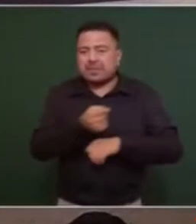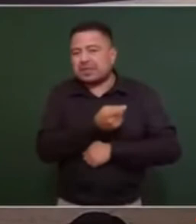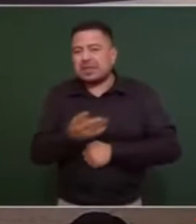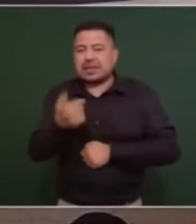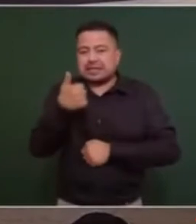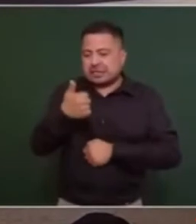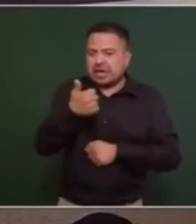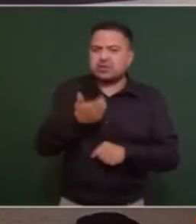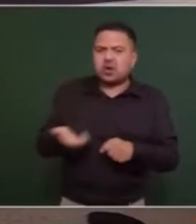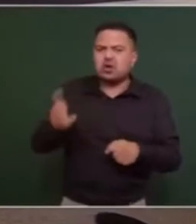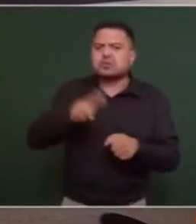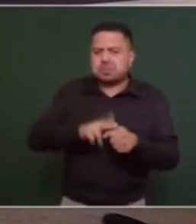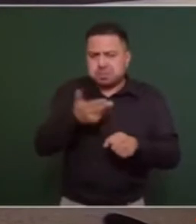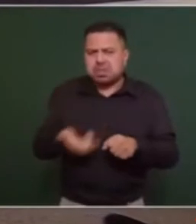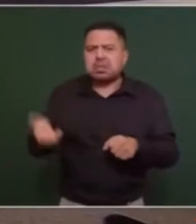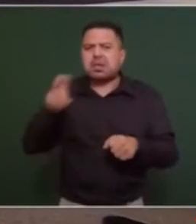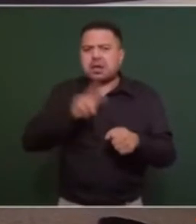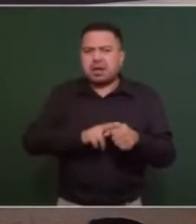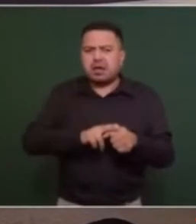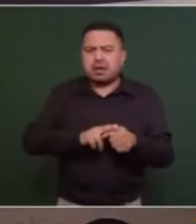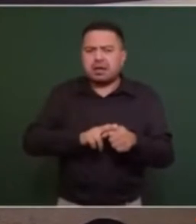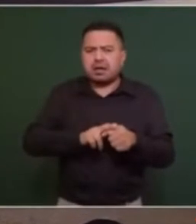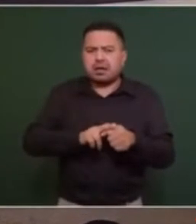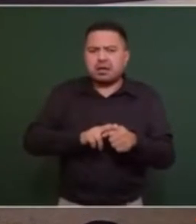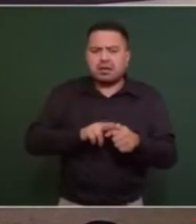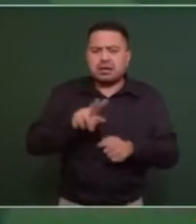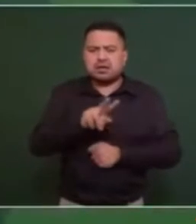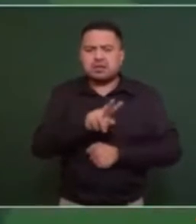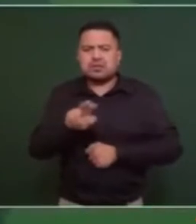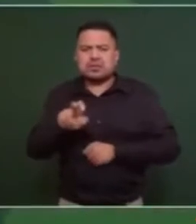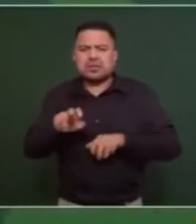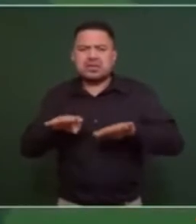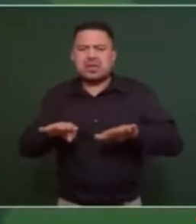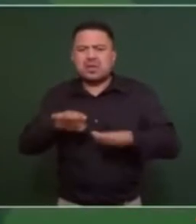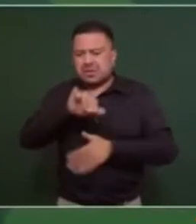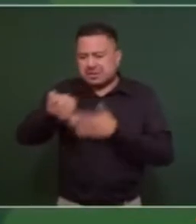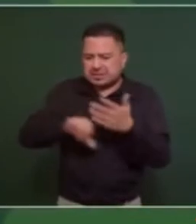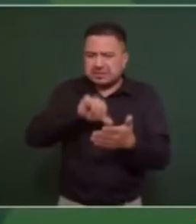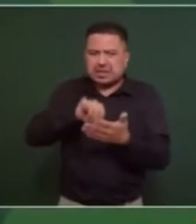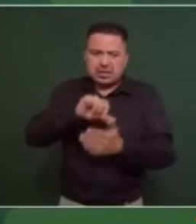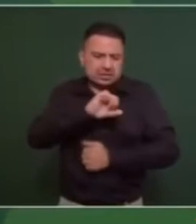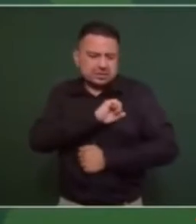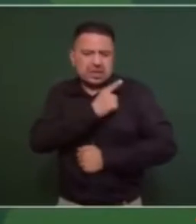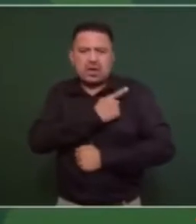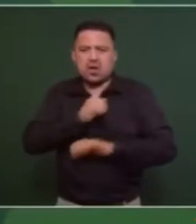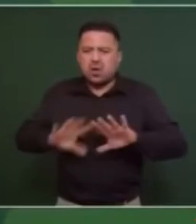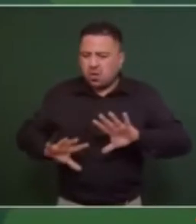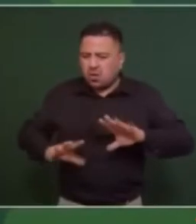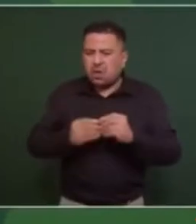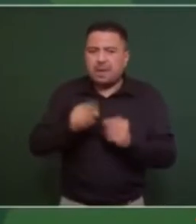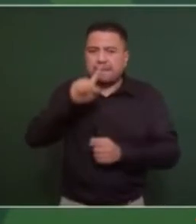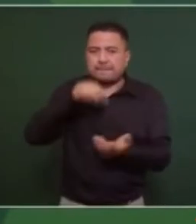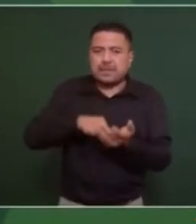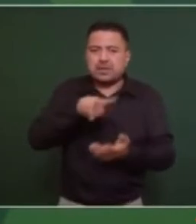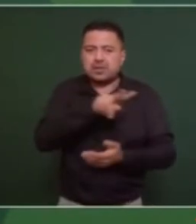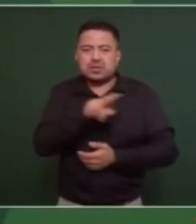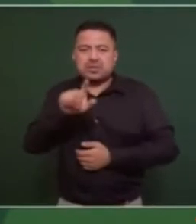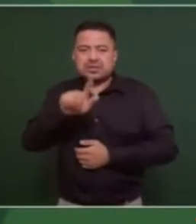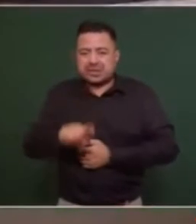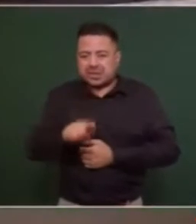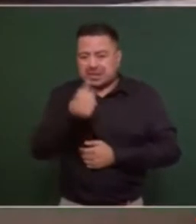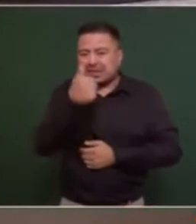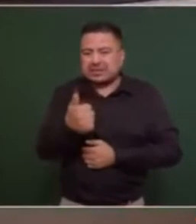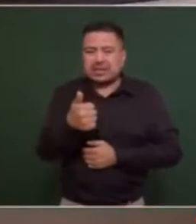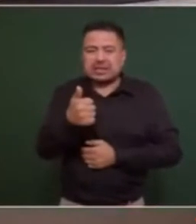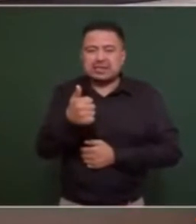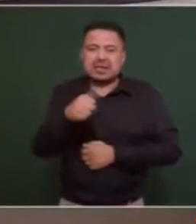hospitales y los 119 centros de salud, con un total de 1.276